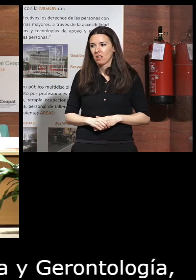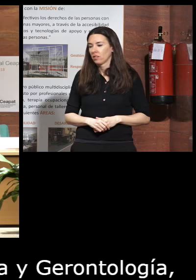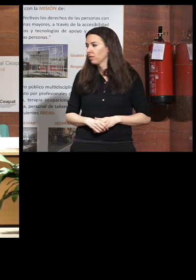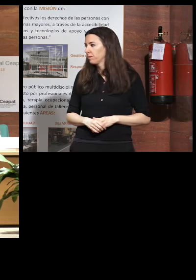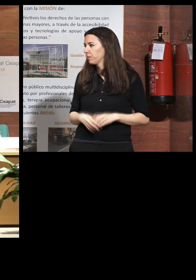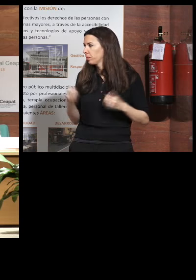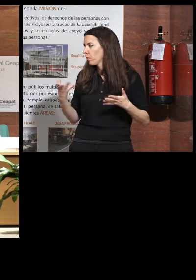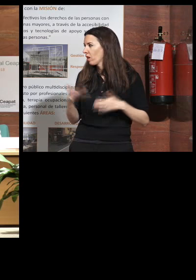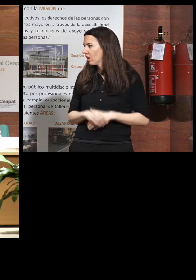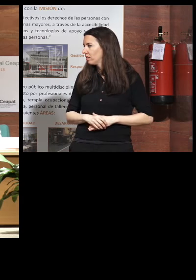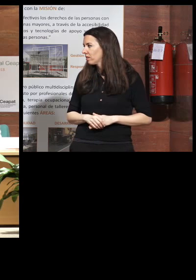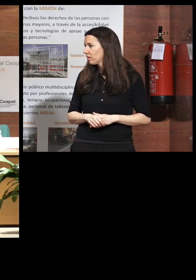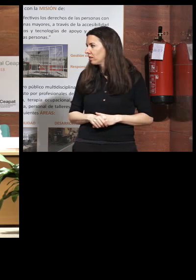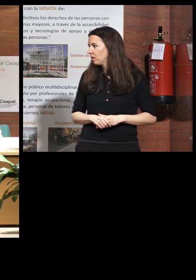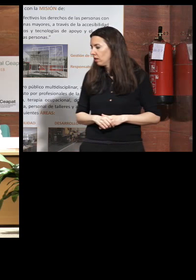muy bien